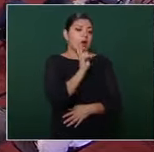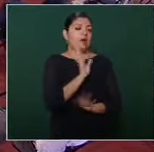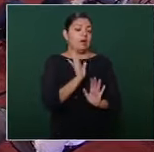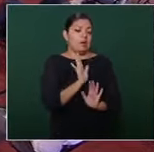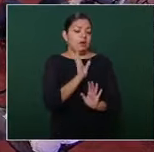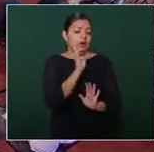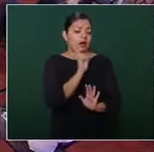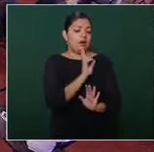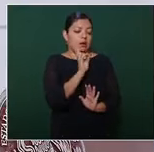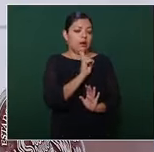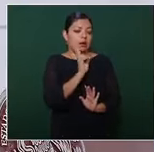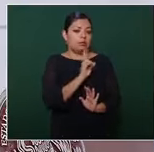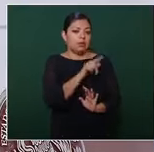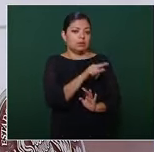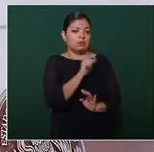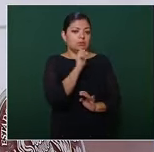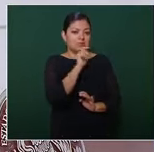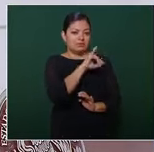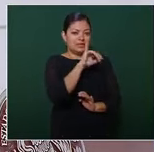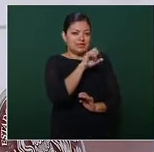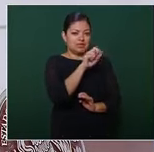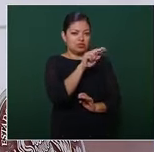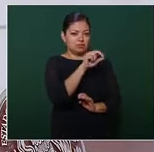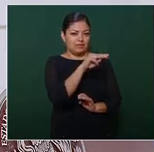la nota que envió Jesús